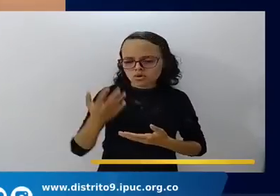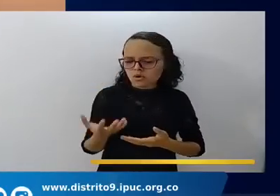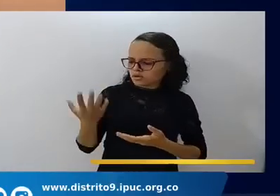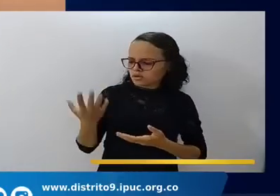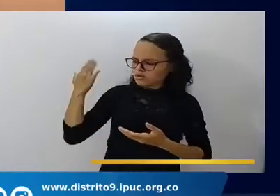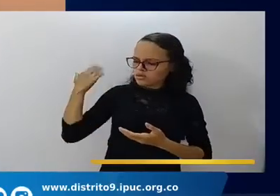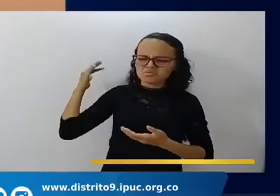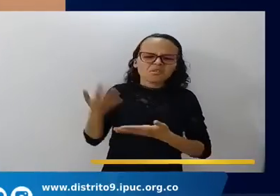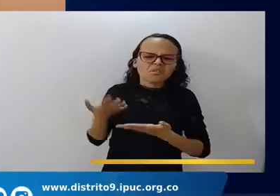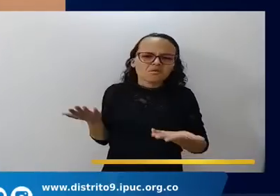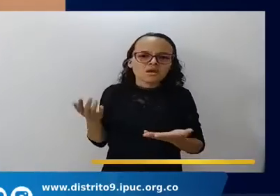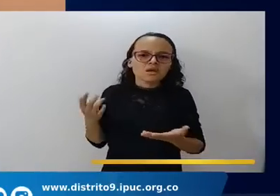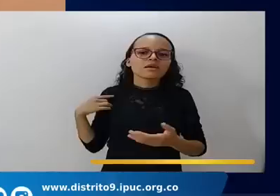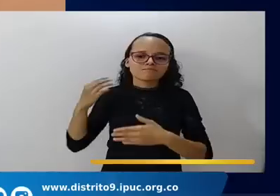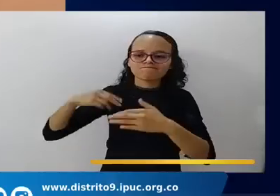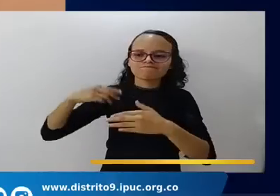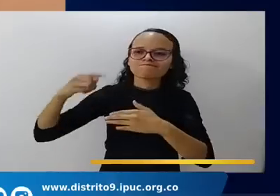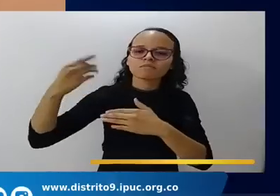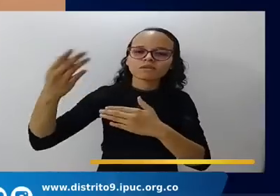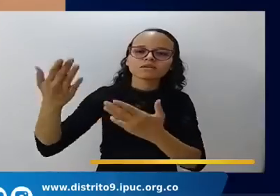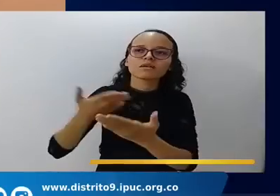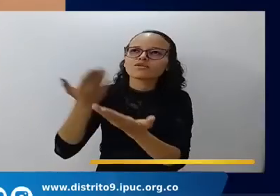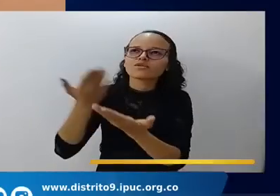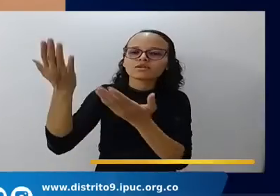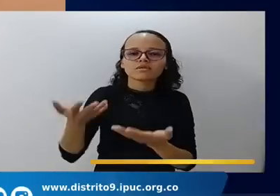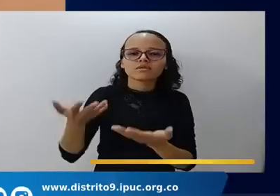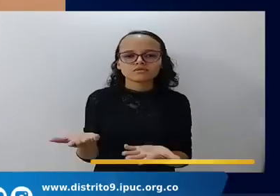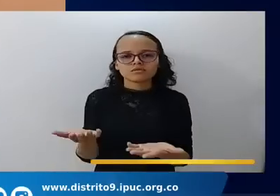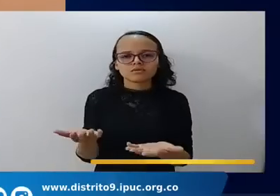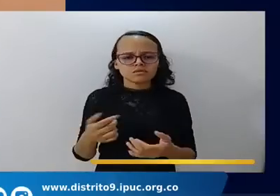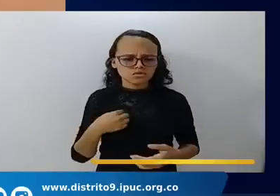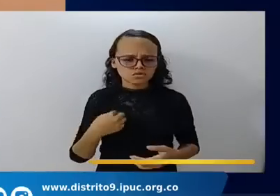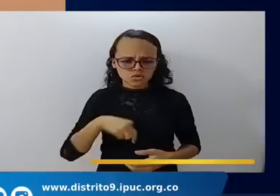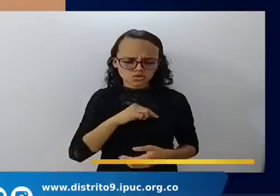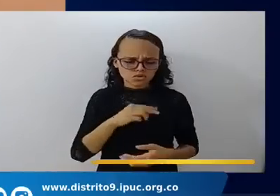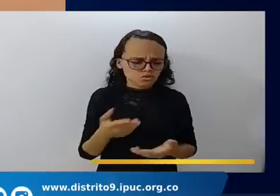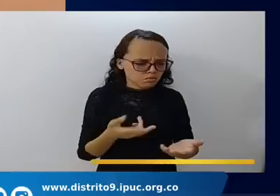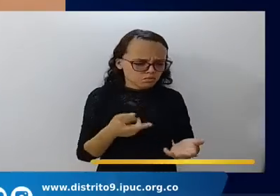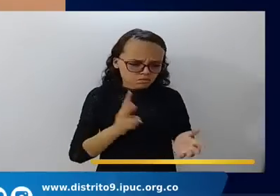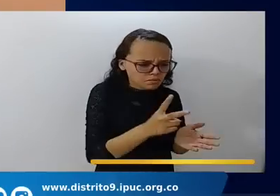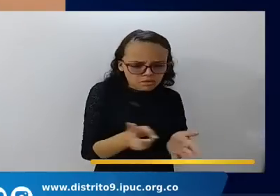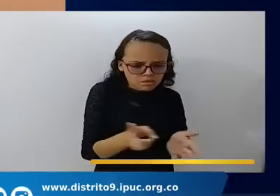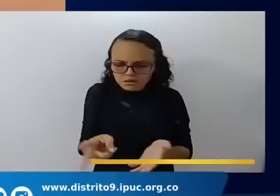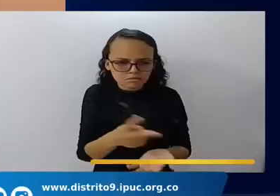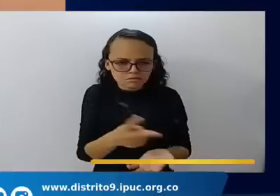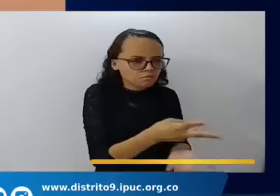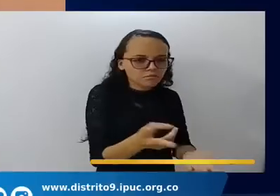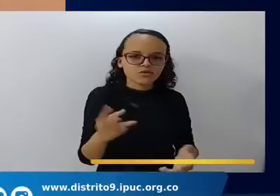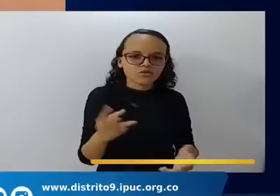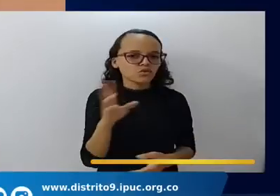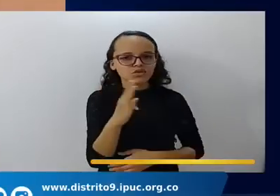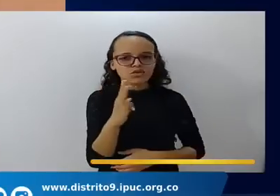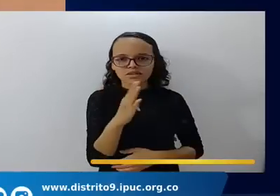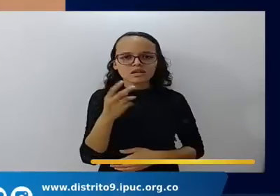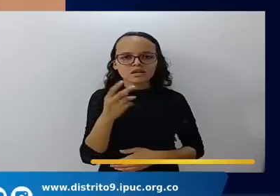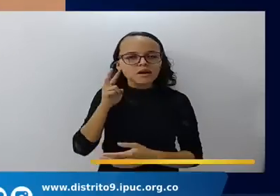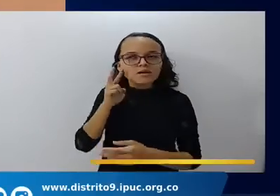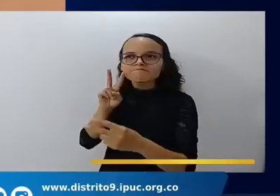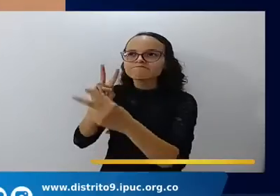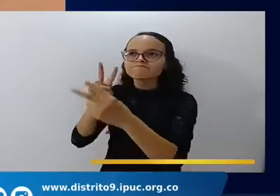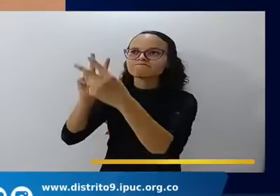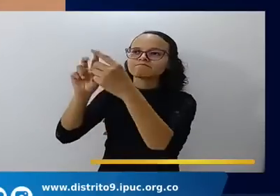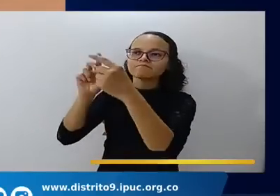y hacia dónde vamos. Que no estamos a la deriva, ni estamos dando golpes al aire,